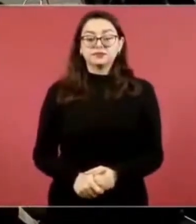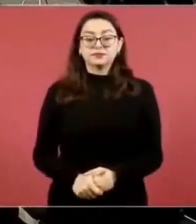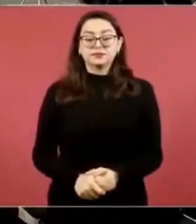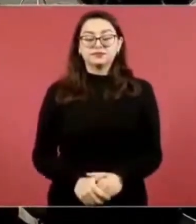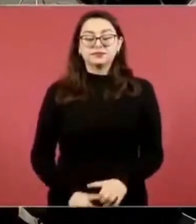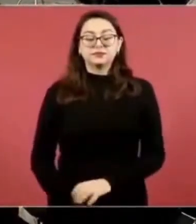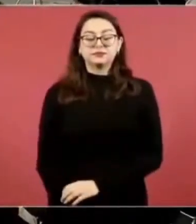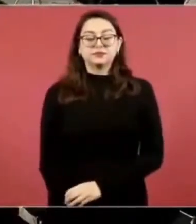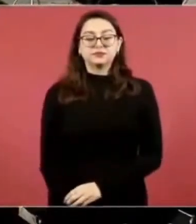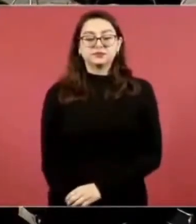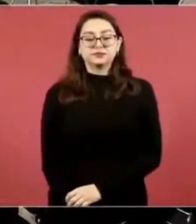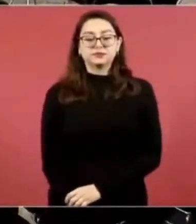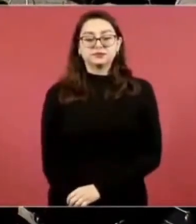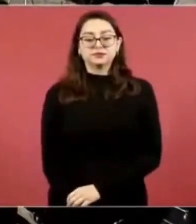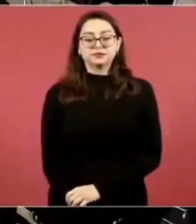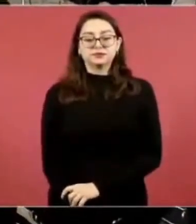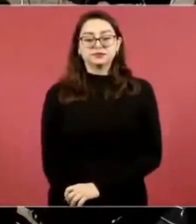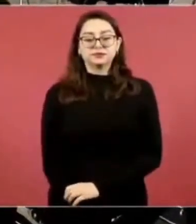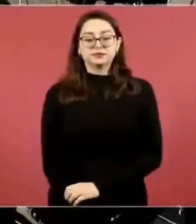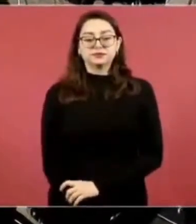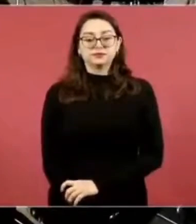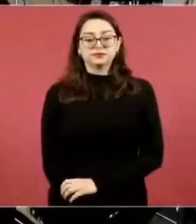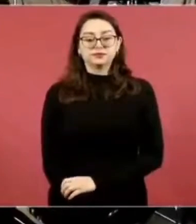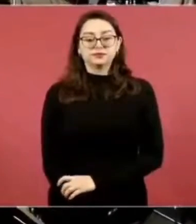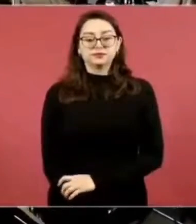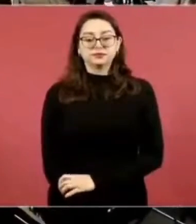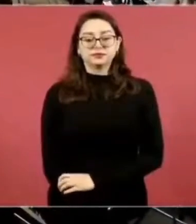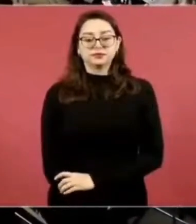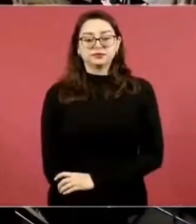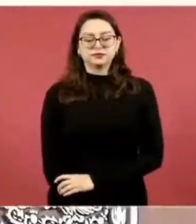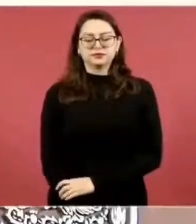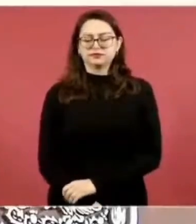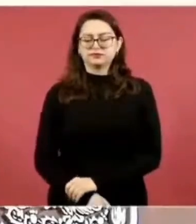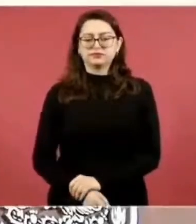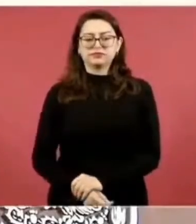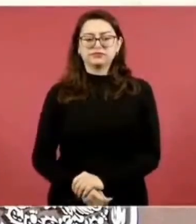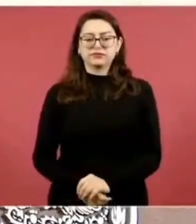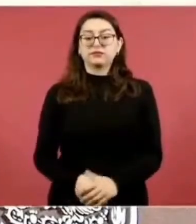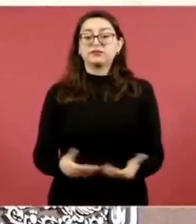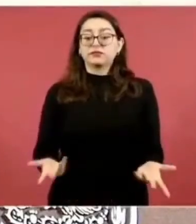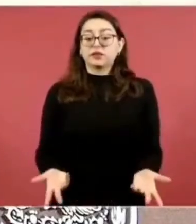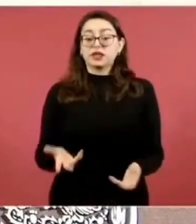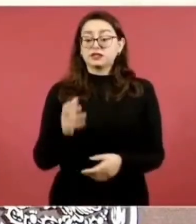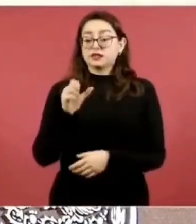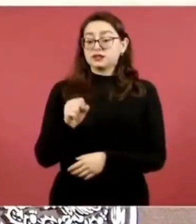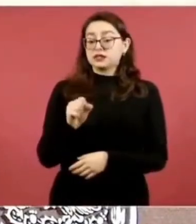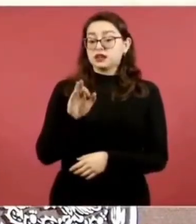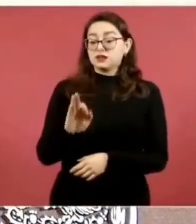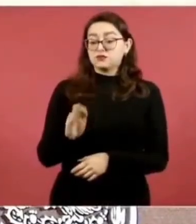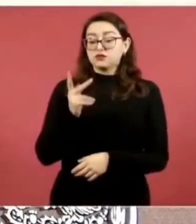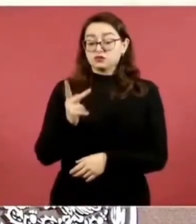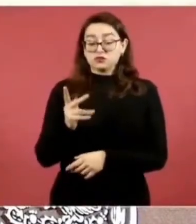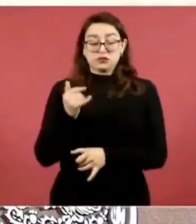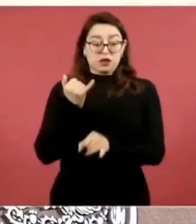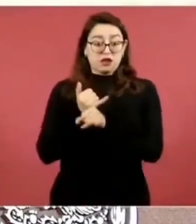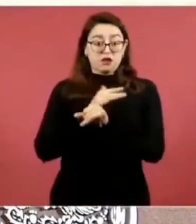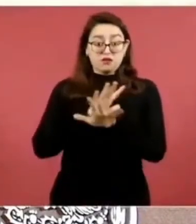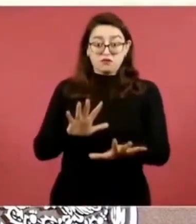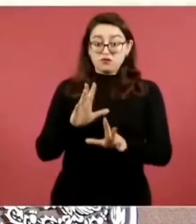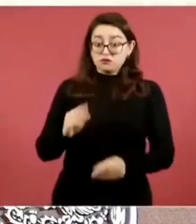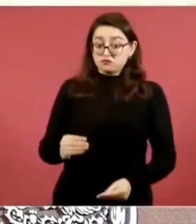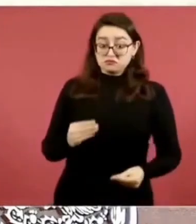Sí, toda la información ya fue entregada a la Secretaría de la Función Pública, que es ahí donde nos la